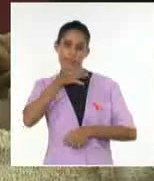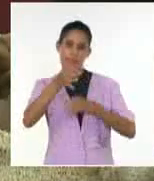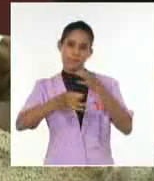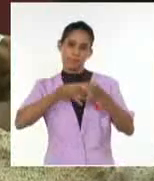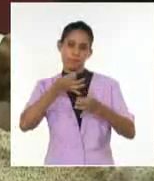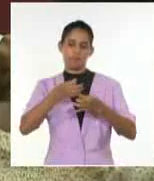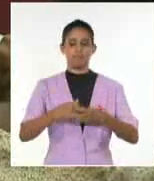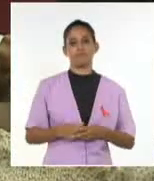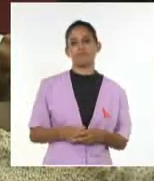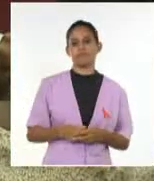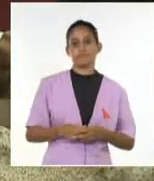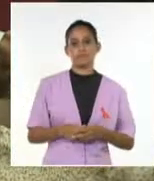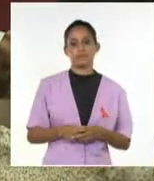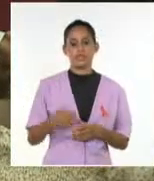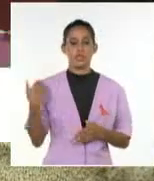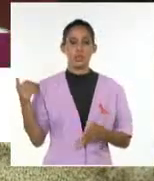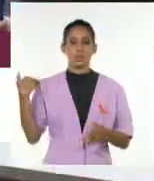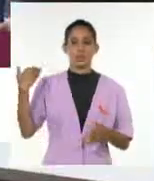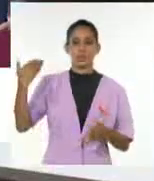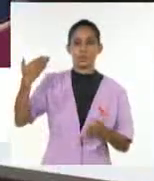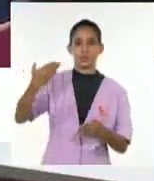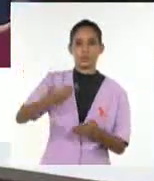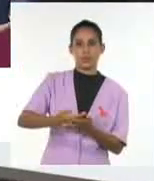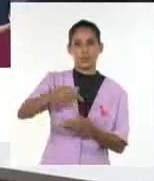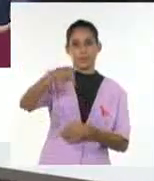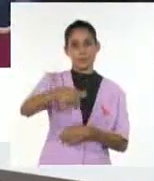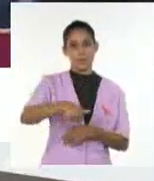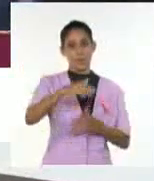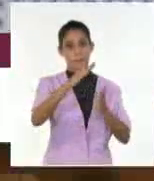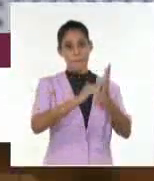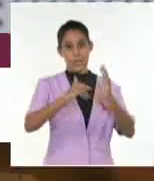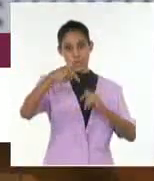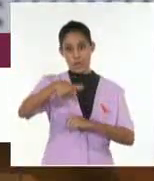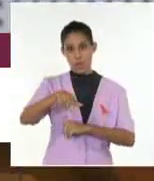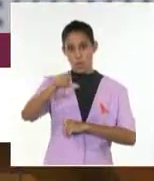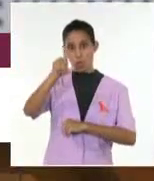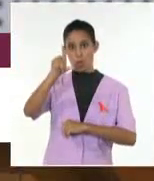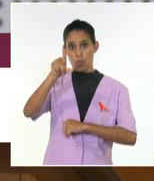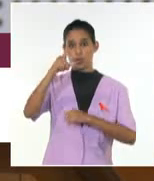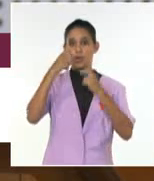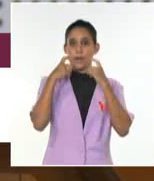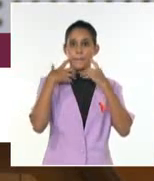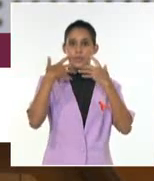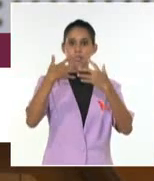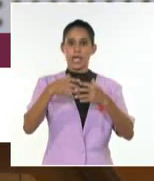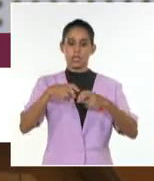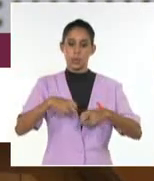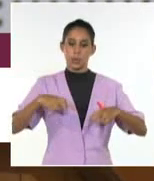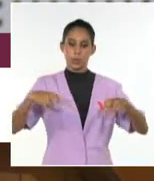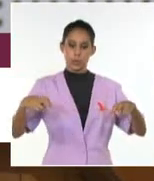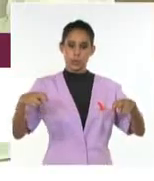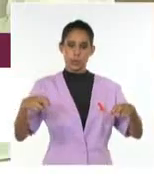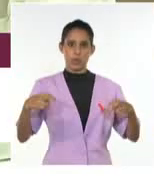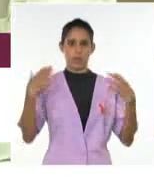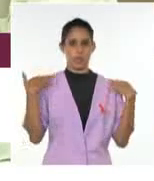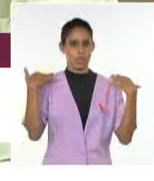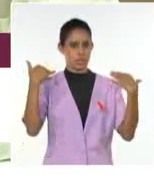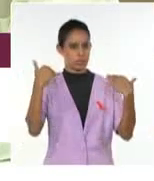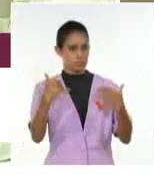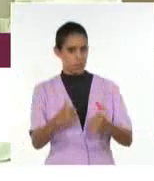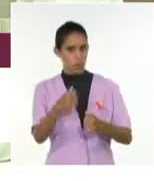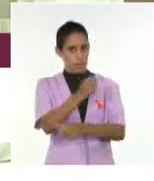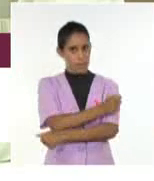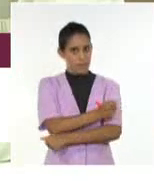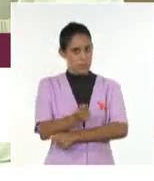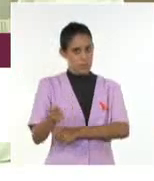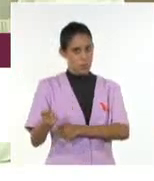Seis décadas celebra este mes de julio la Casa de la Pedagogía Cubana. Así reunidos en claustro solemne, docentes,